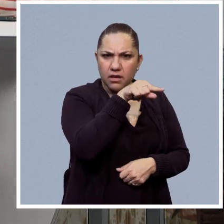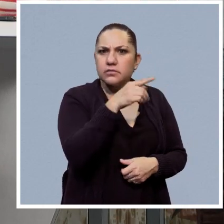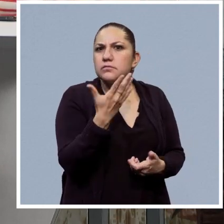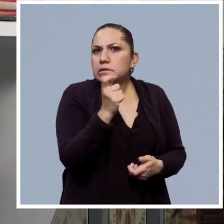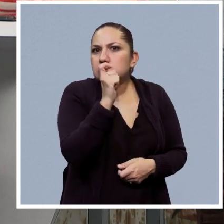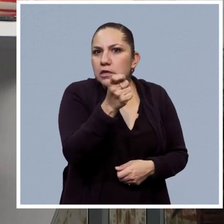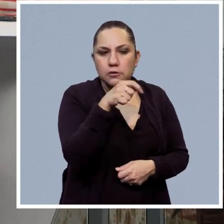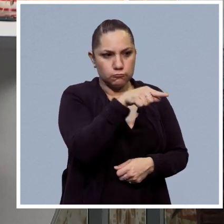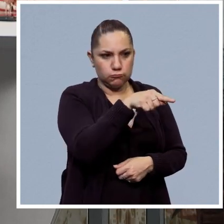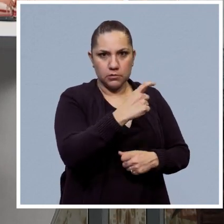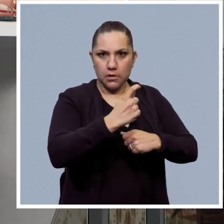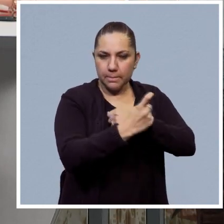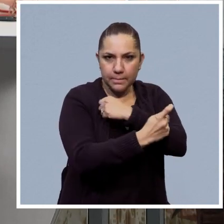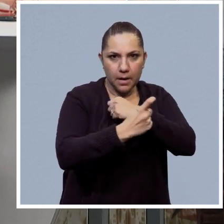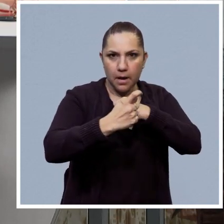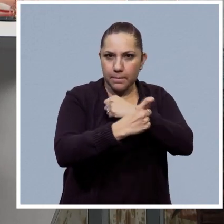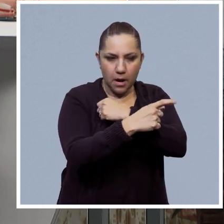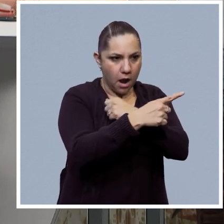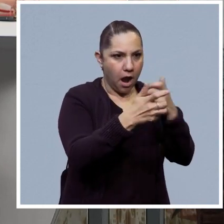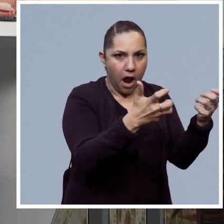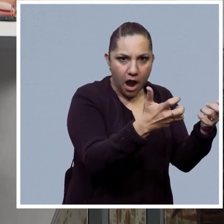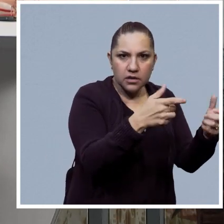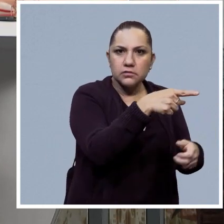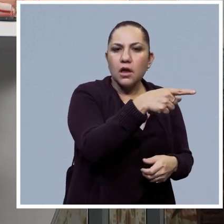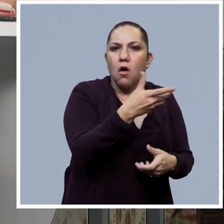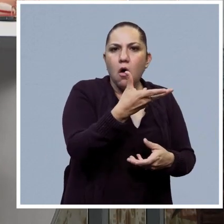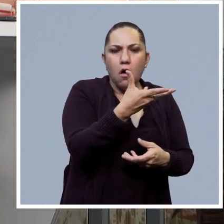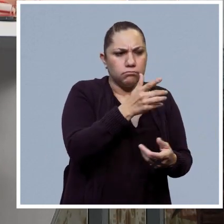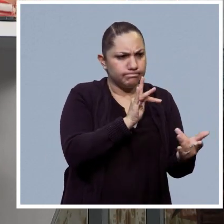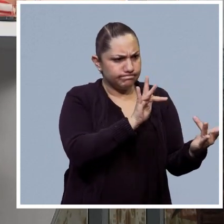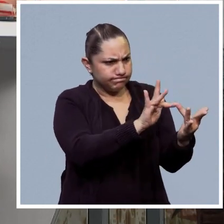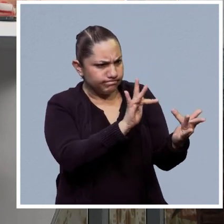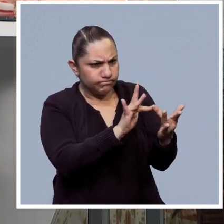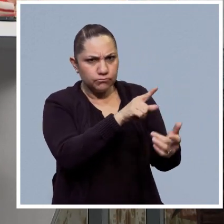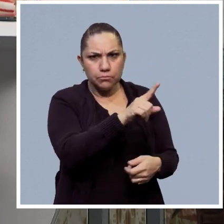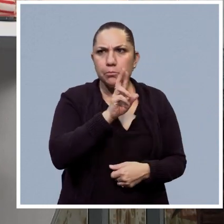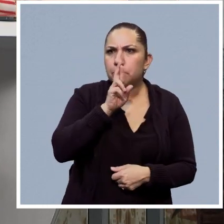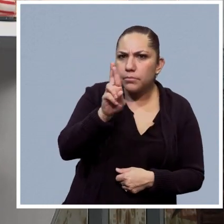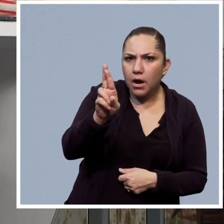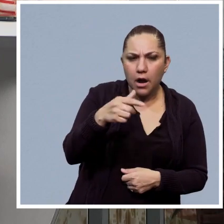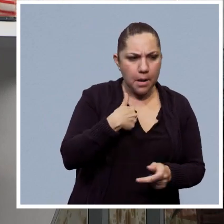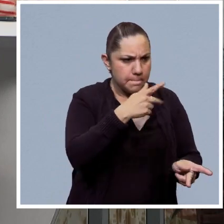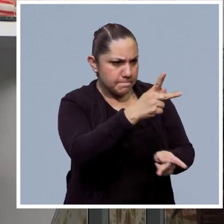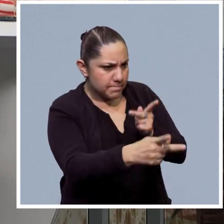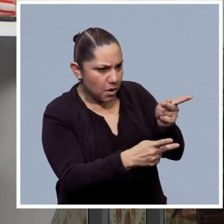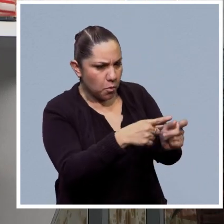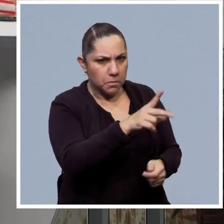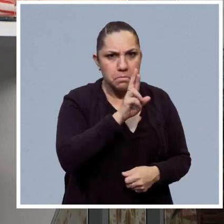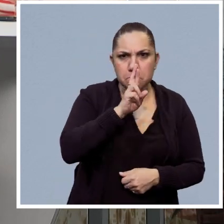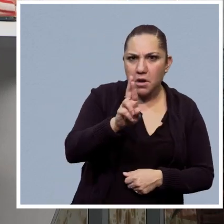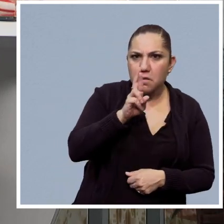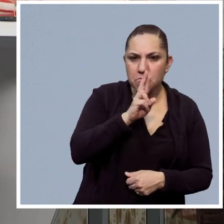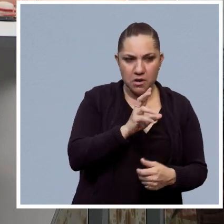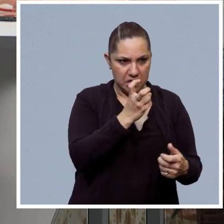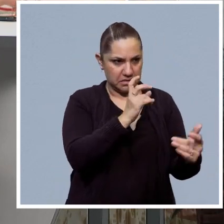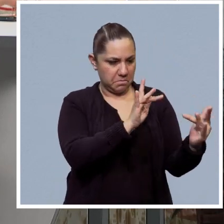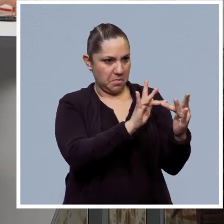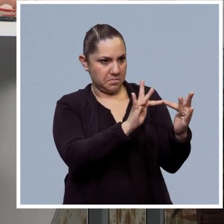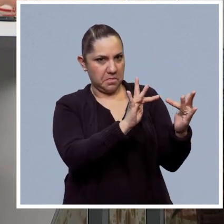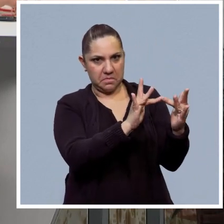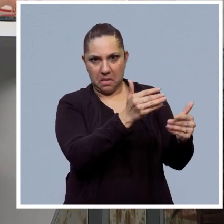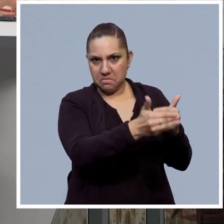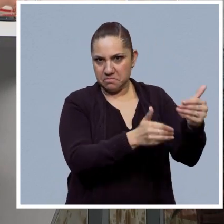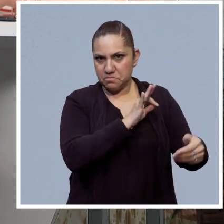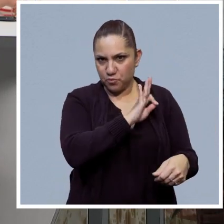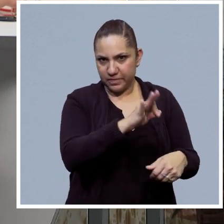la IA por sus siglas, pues es justamente estas funciones cognitivas de las que hablas que es que puedan hablar con uno mismo o que también puedan generar conversaciones